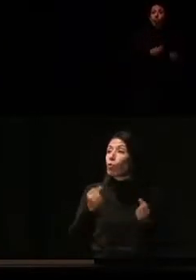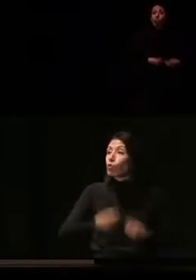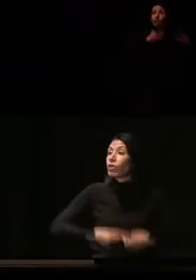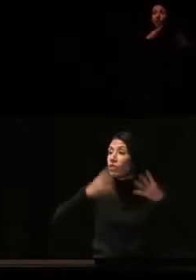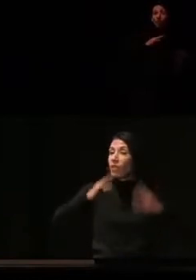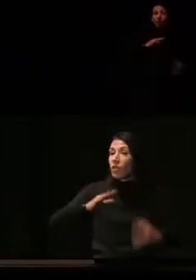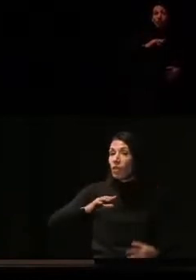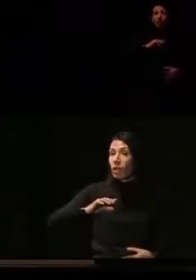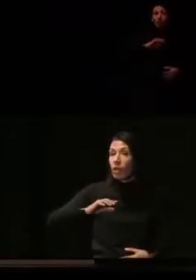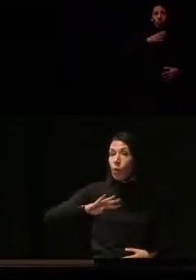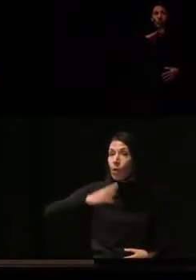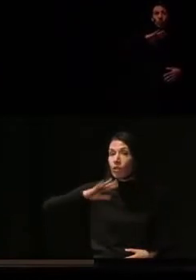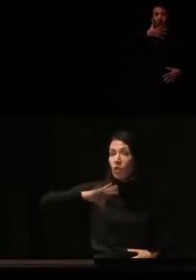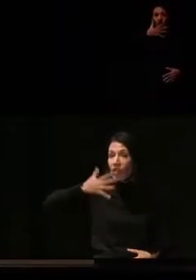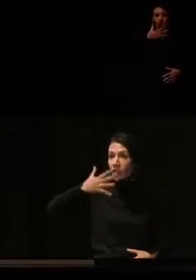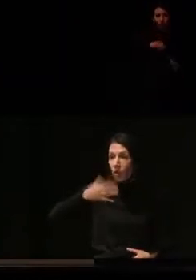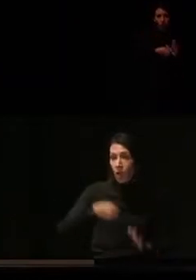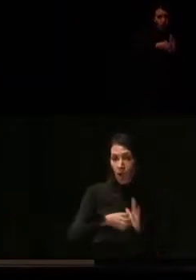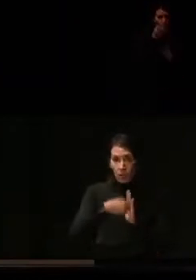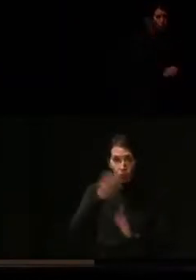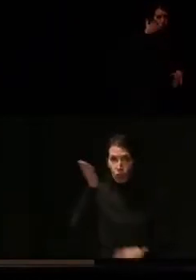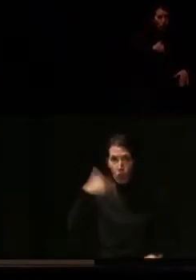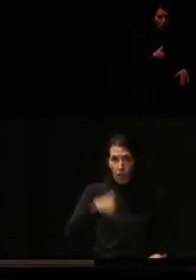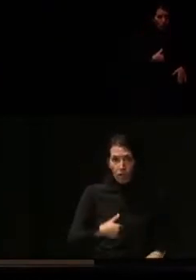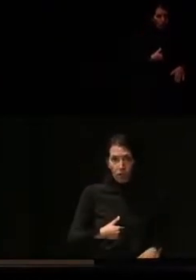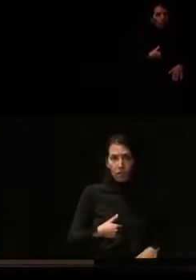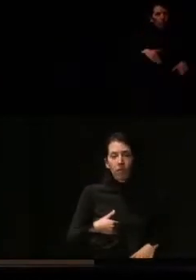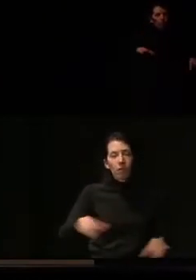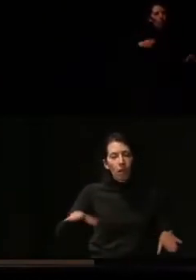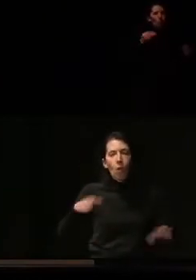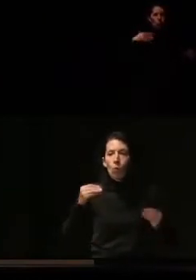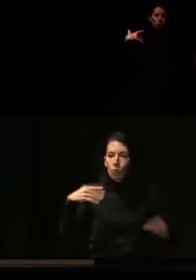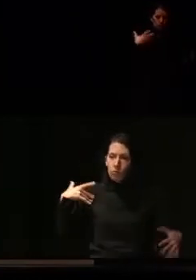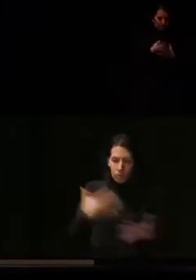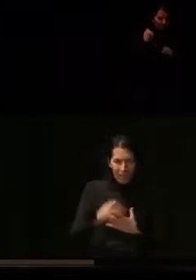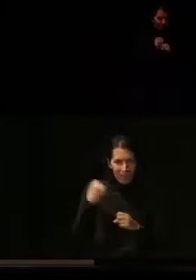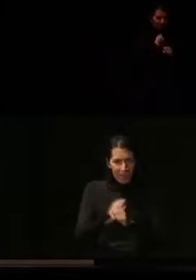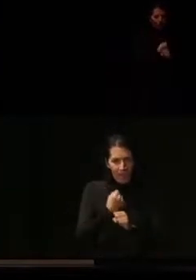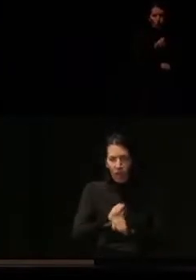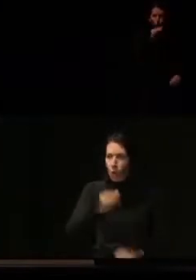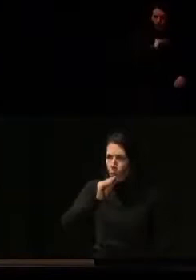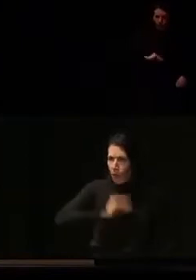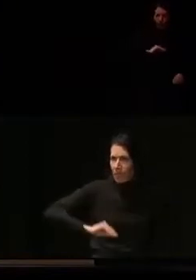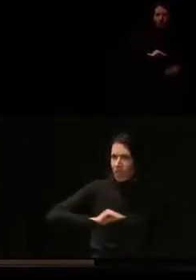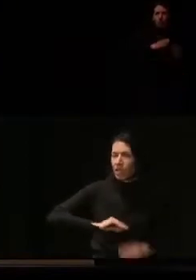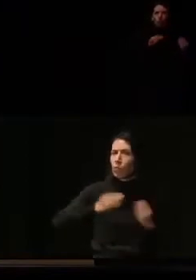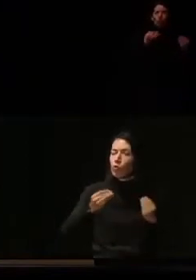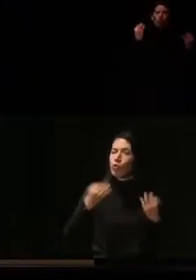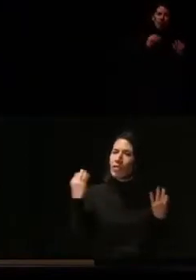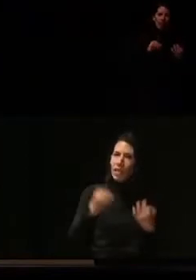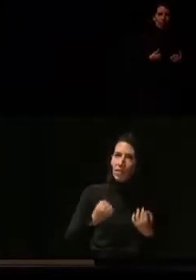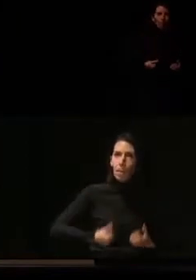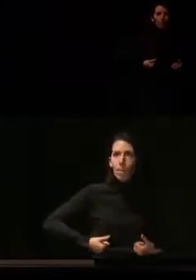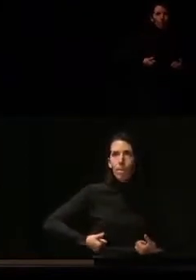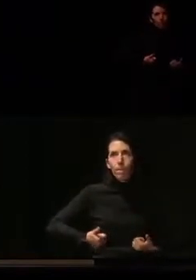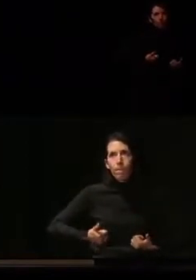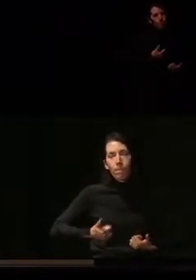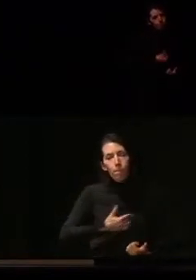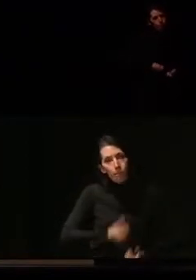cinco y cuatro alturas que no tienen ascensor. Se está haciendo mucha labor, pero yo creo que hay que ser todavía